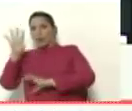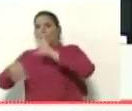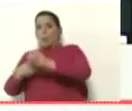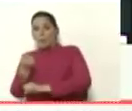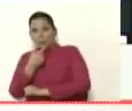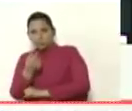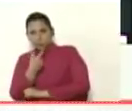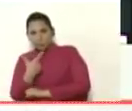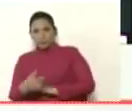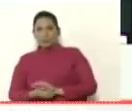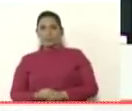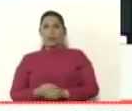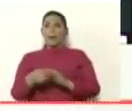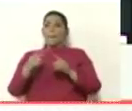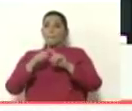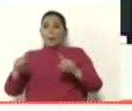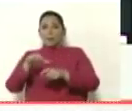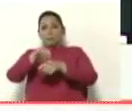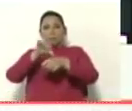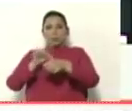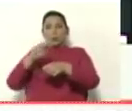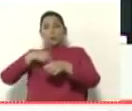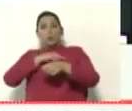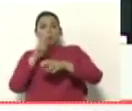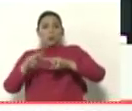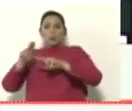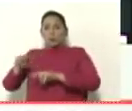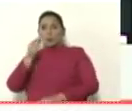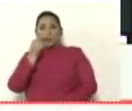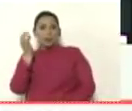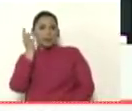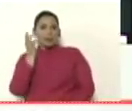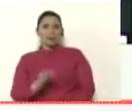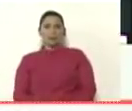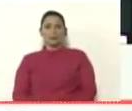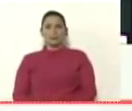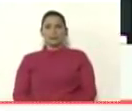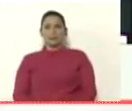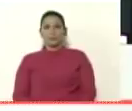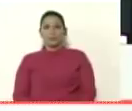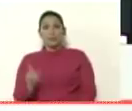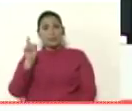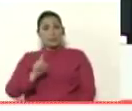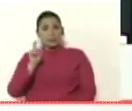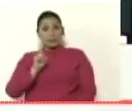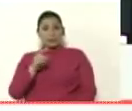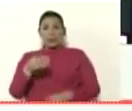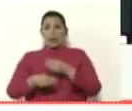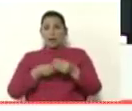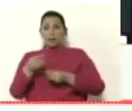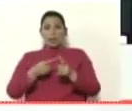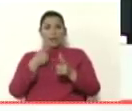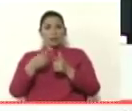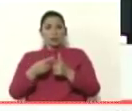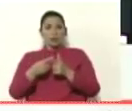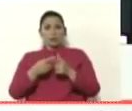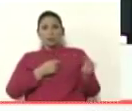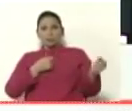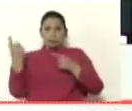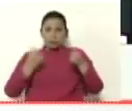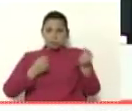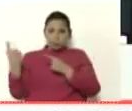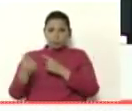medicamentos, para operar a nuestras niñas y a nuestros niños, para hacer los trasplantes de médula ósea que se necesitan hacer, entonces los trasladan